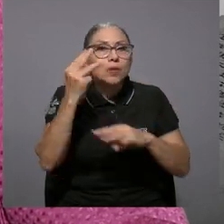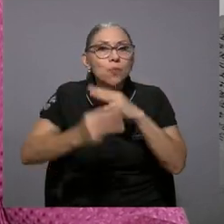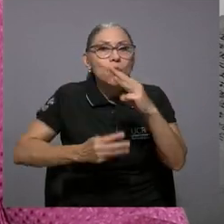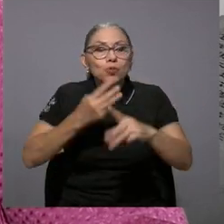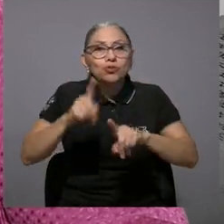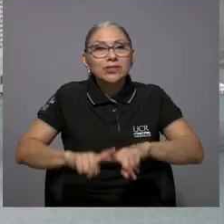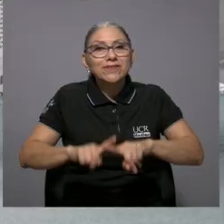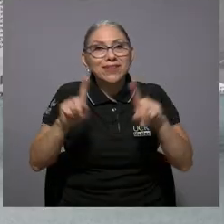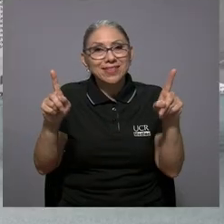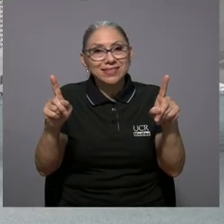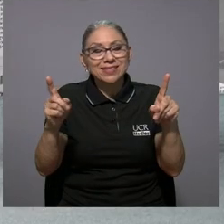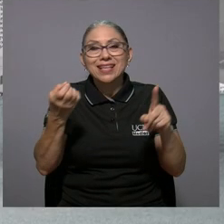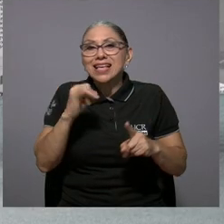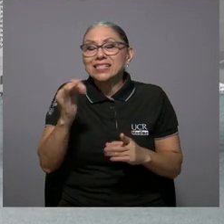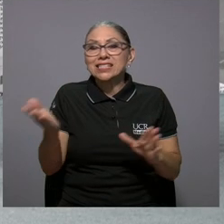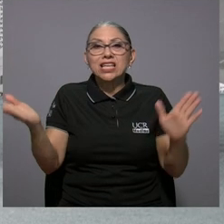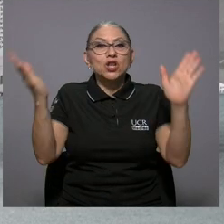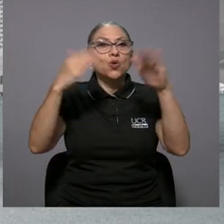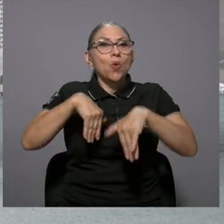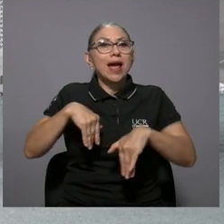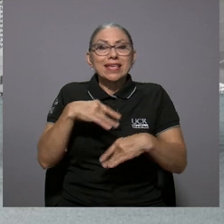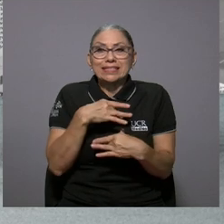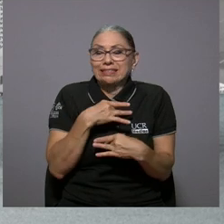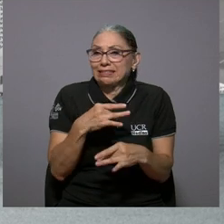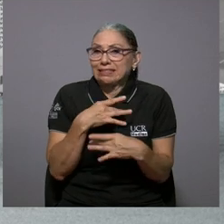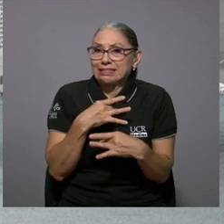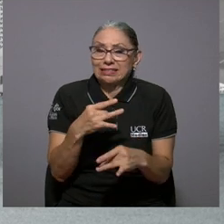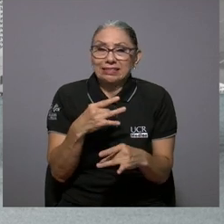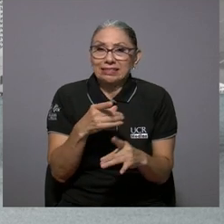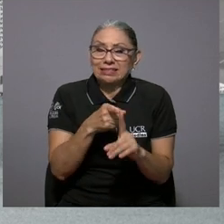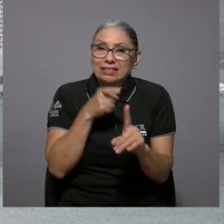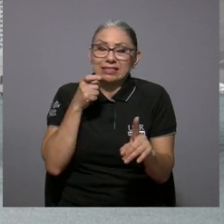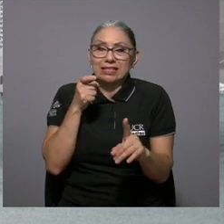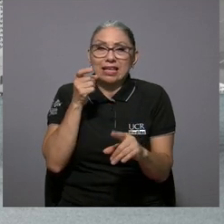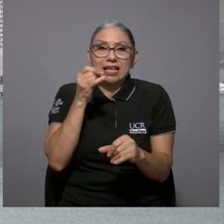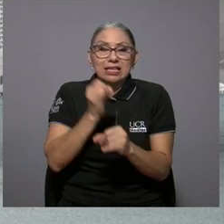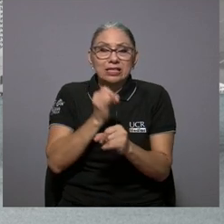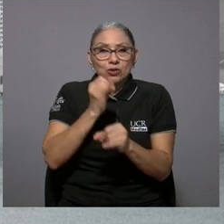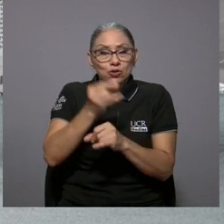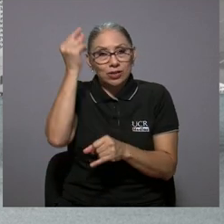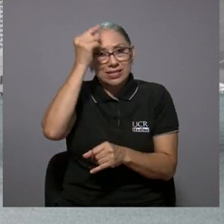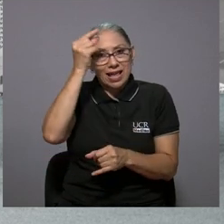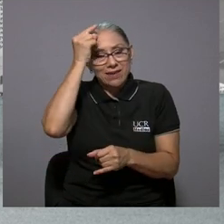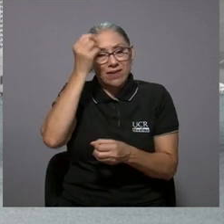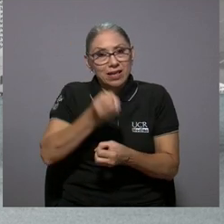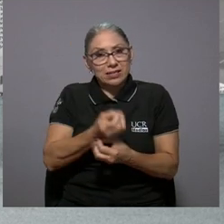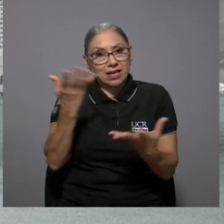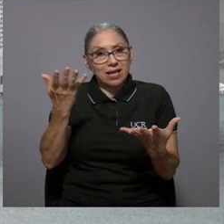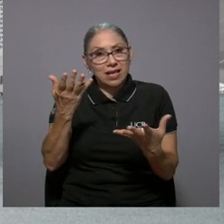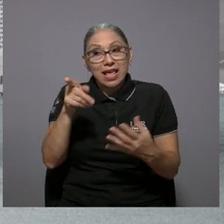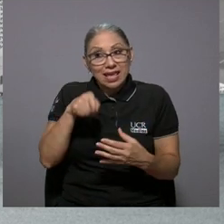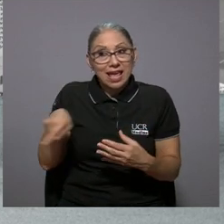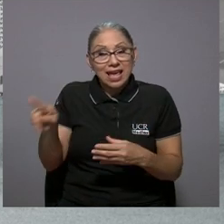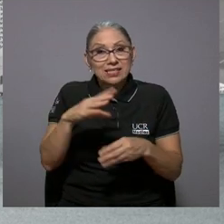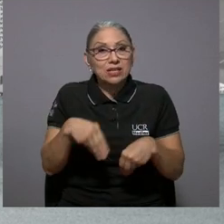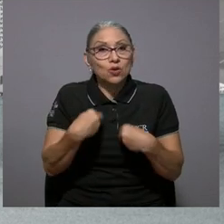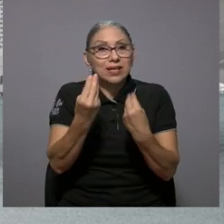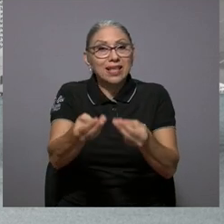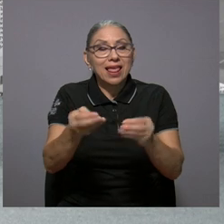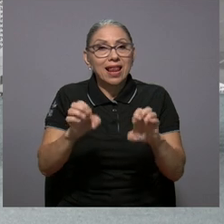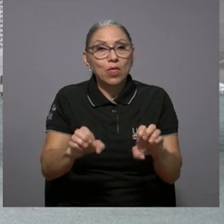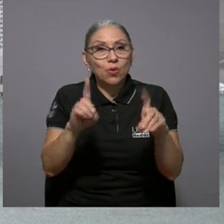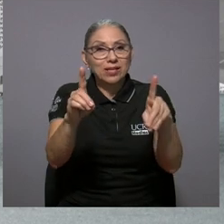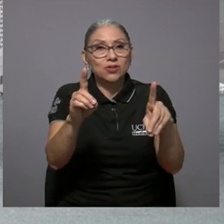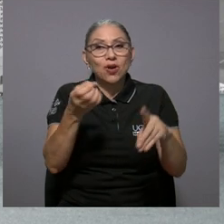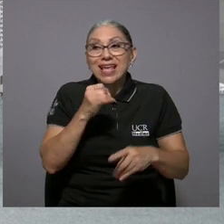diferentes, si no existe esa mística de parte de las instituciones estatales que son